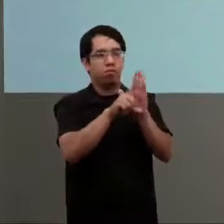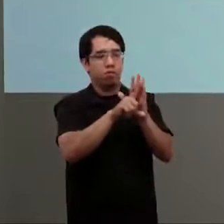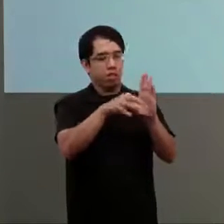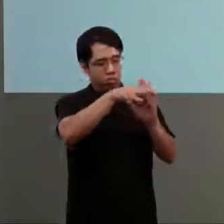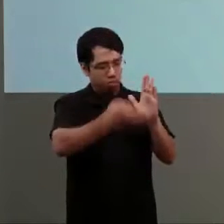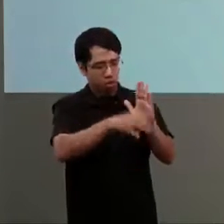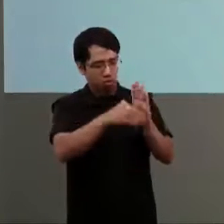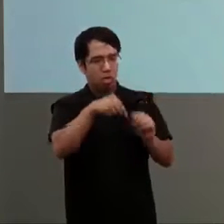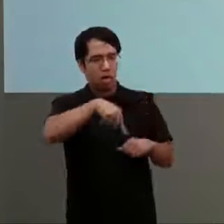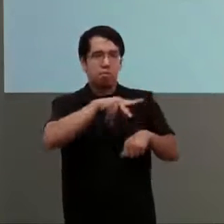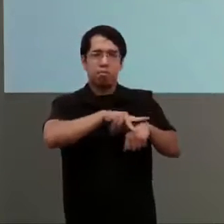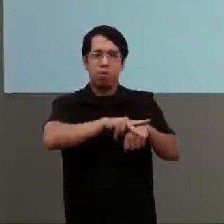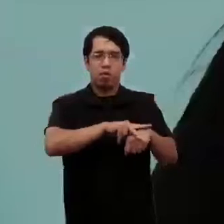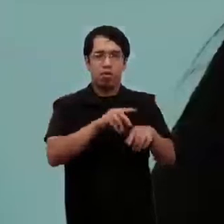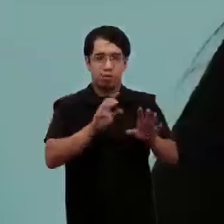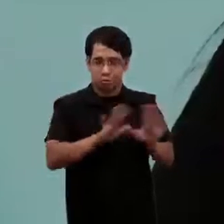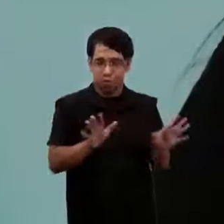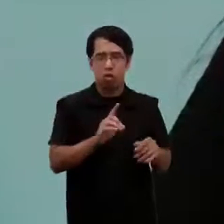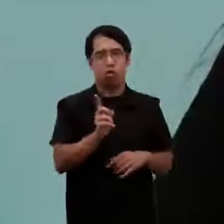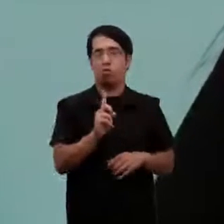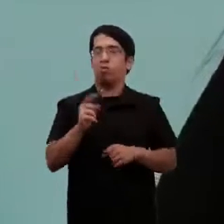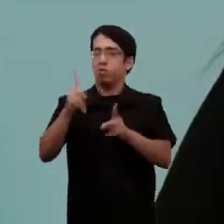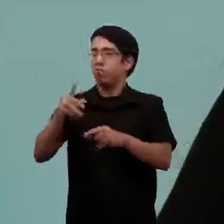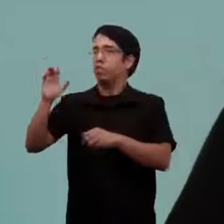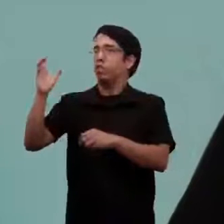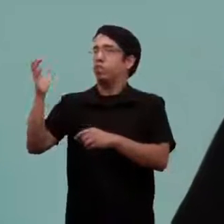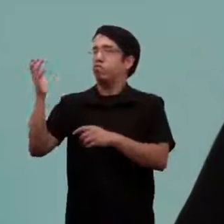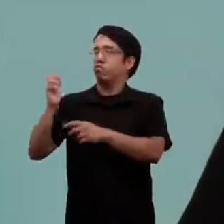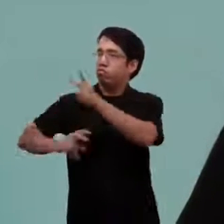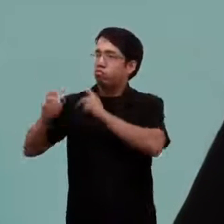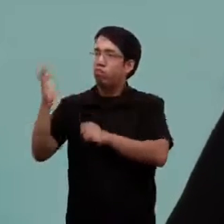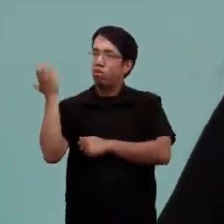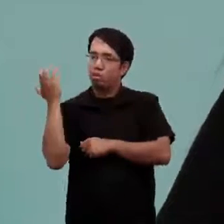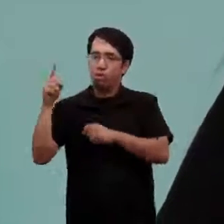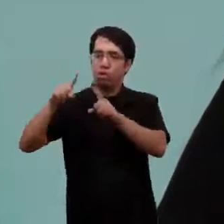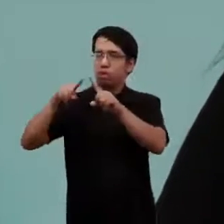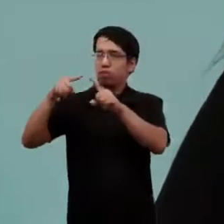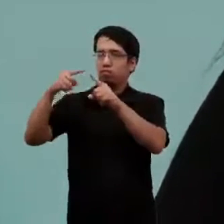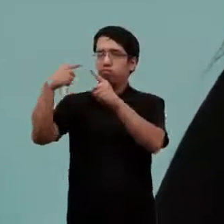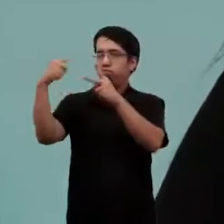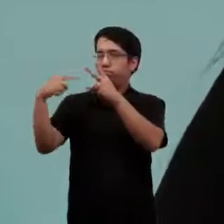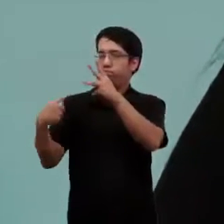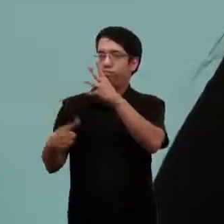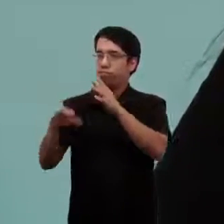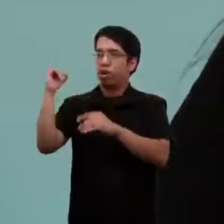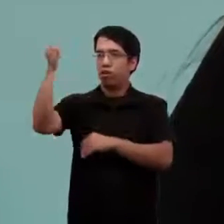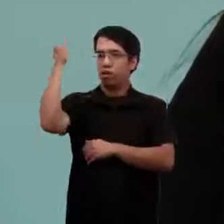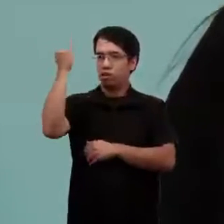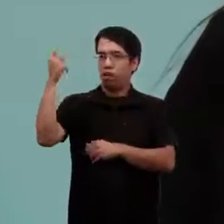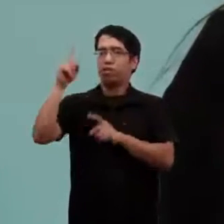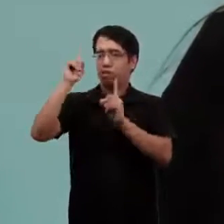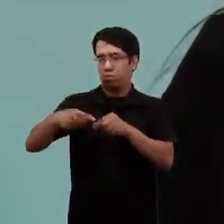nacionales y seguimiento de estas, sino que también las recomendaciones y también todos aquellos instrumentos